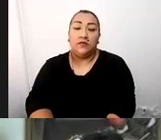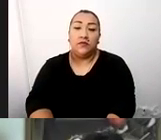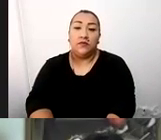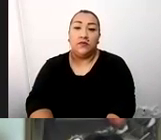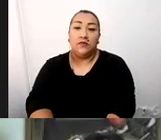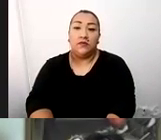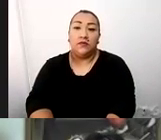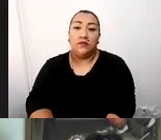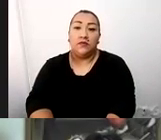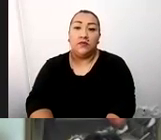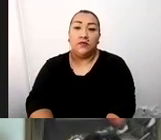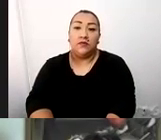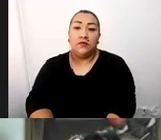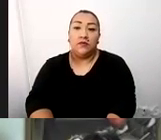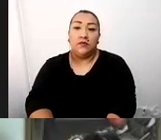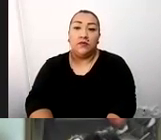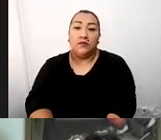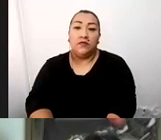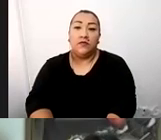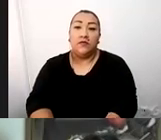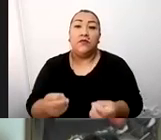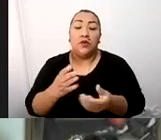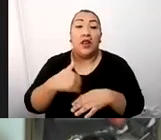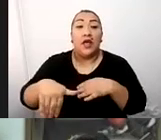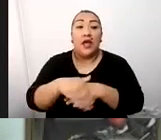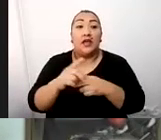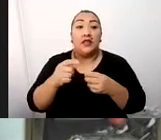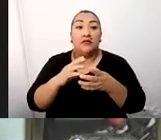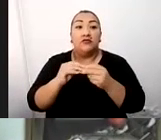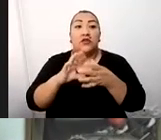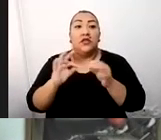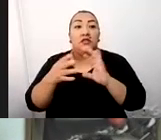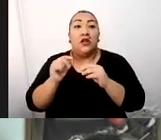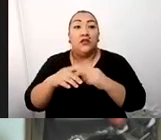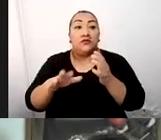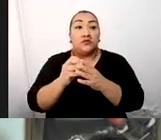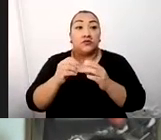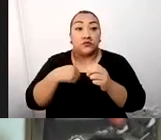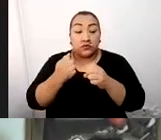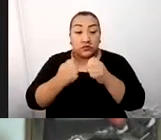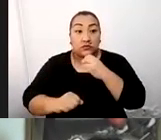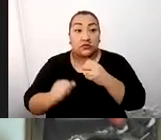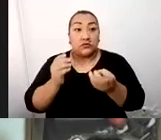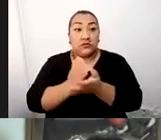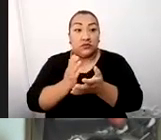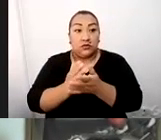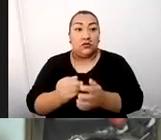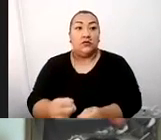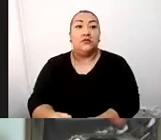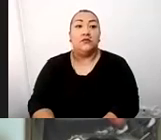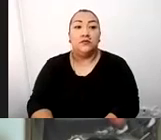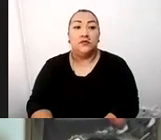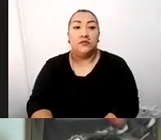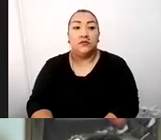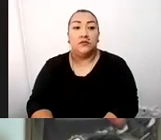calles, cada calle tiene un nombre y una historia, y eso ayuda mucho a que los chicos, nuestros hijos, los escolares, conozcan más